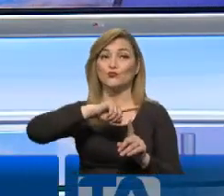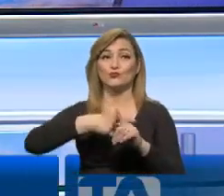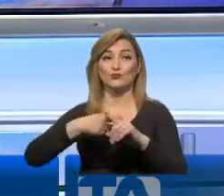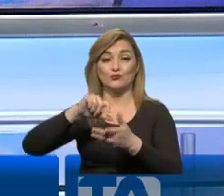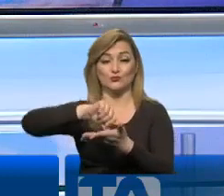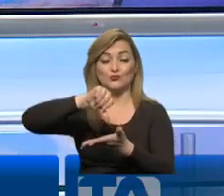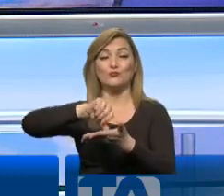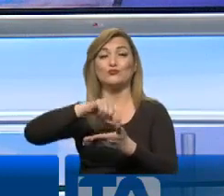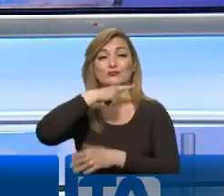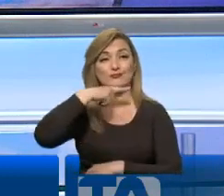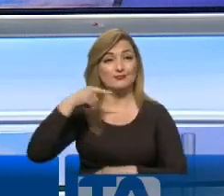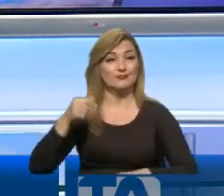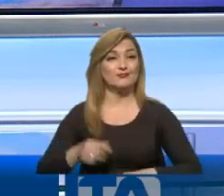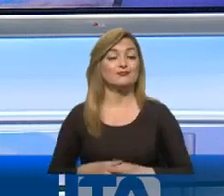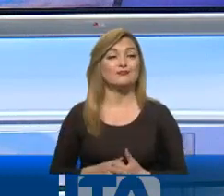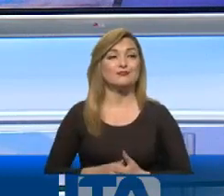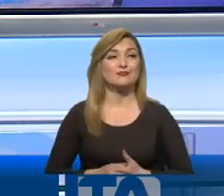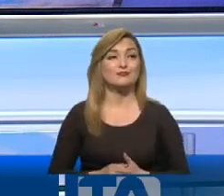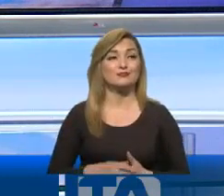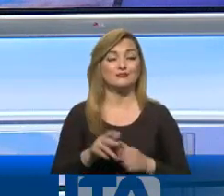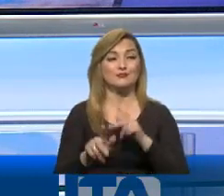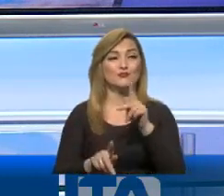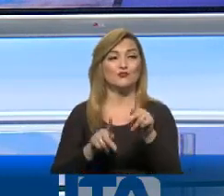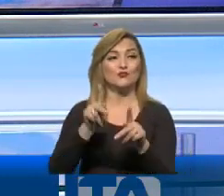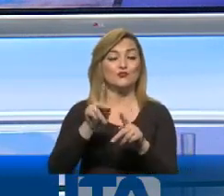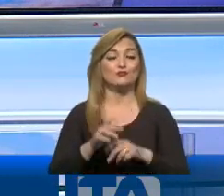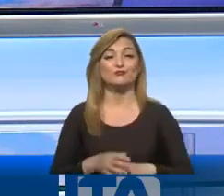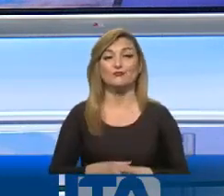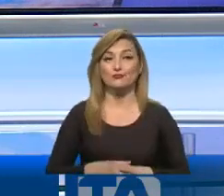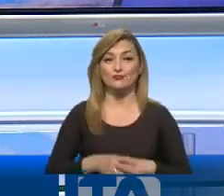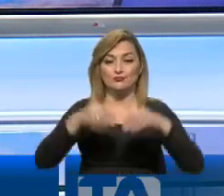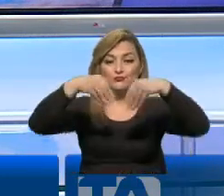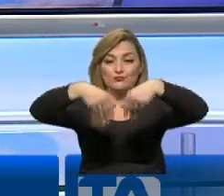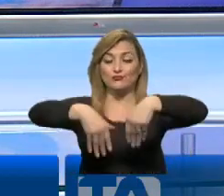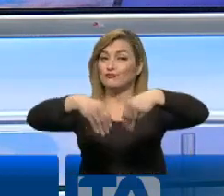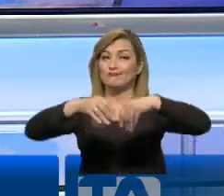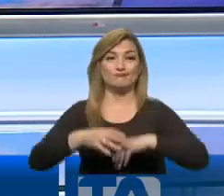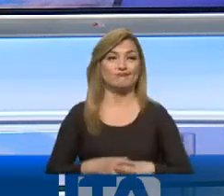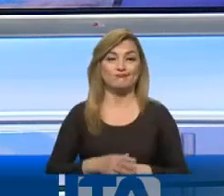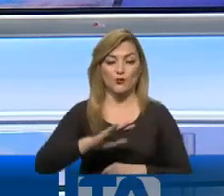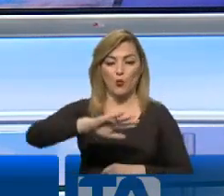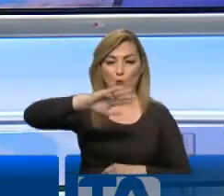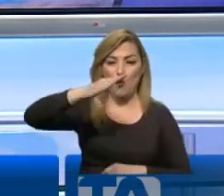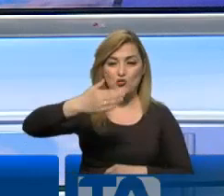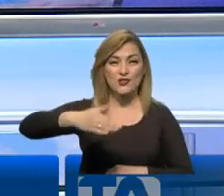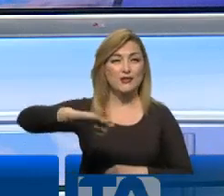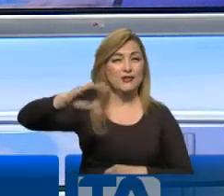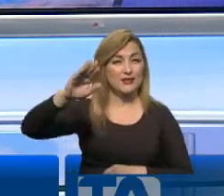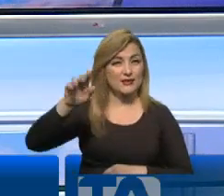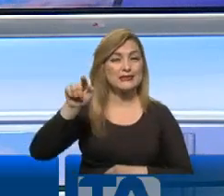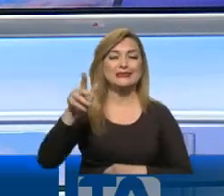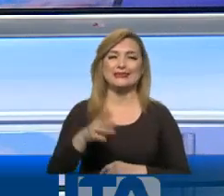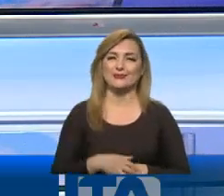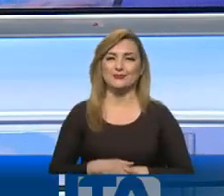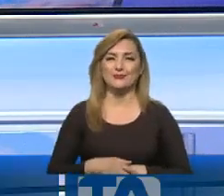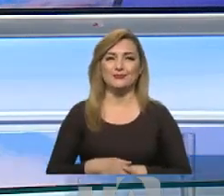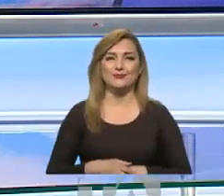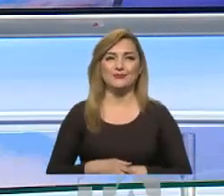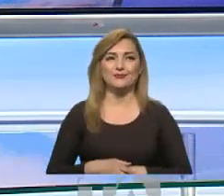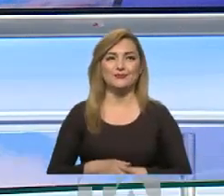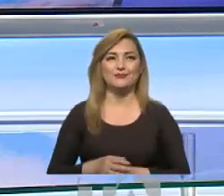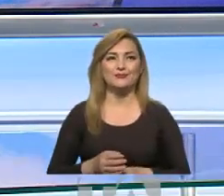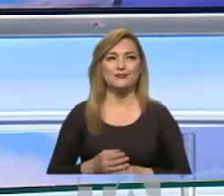varias ciudades del país para el feriado. En algunas playas no se esperan lluvias a excepción de montañita. Valeria Villalba nos cuenta.